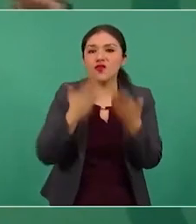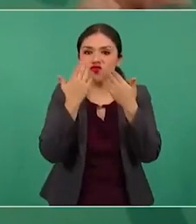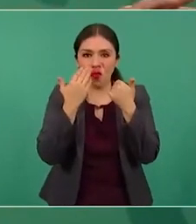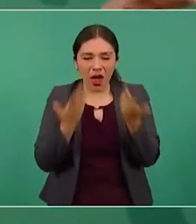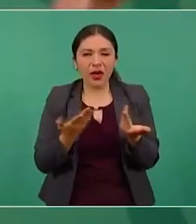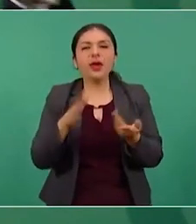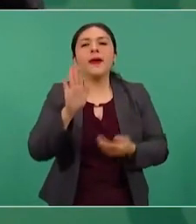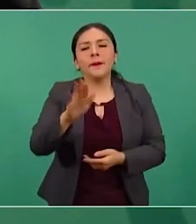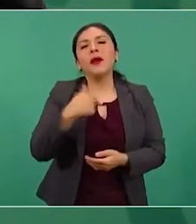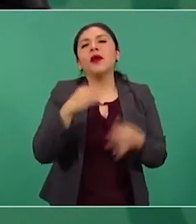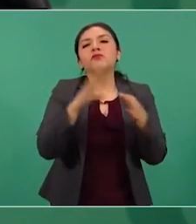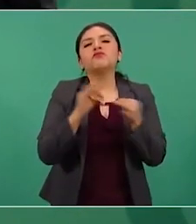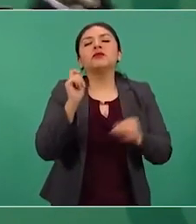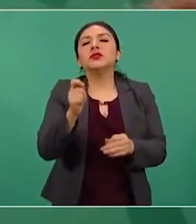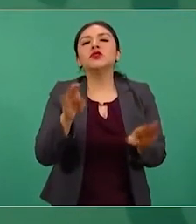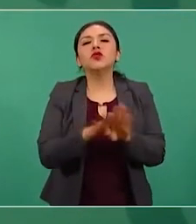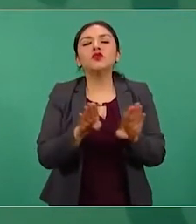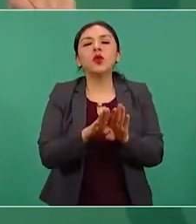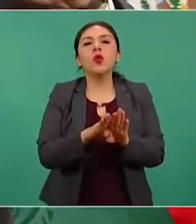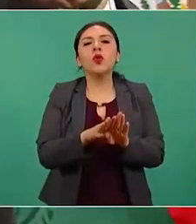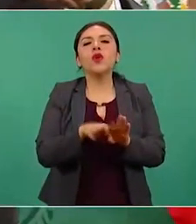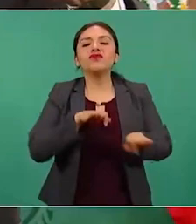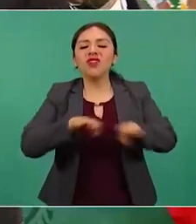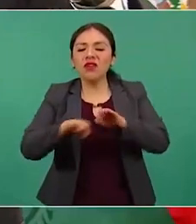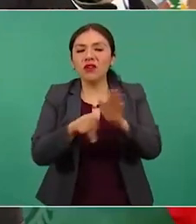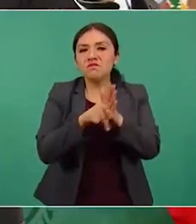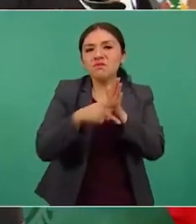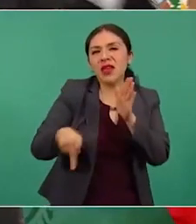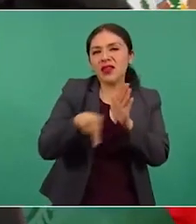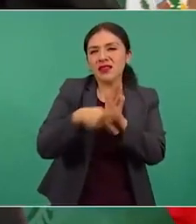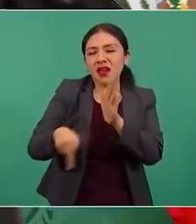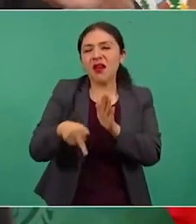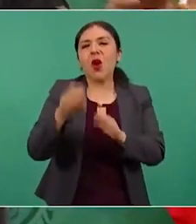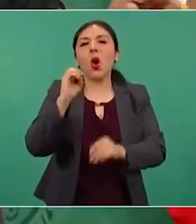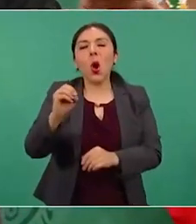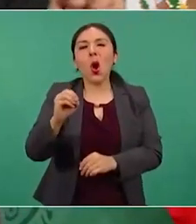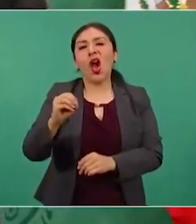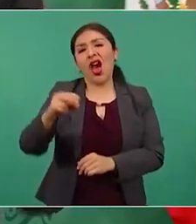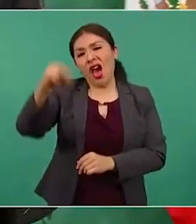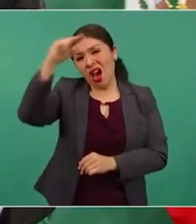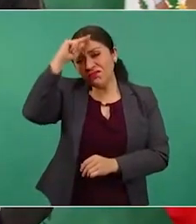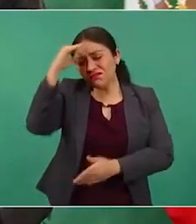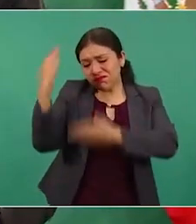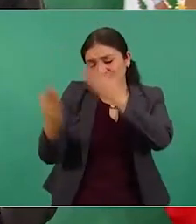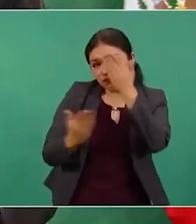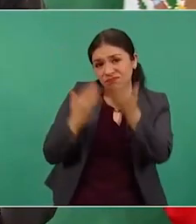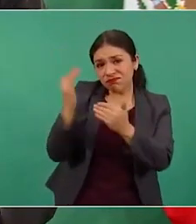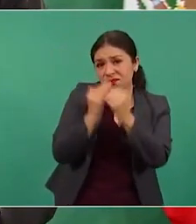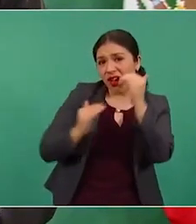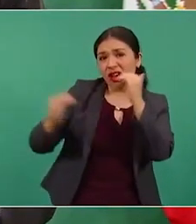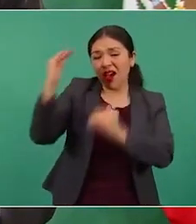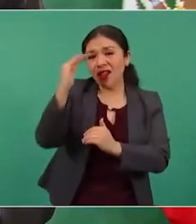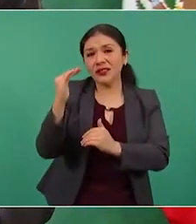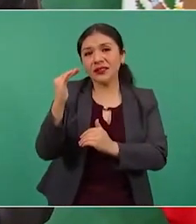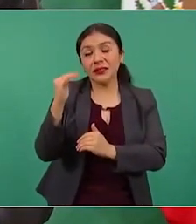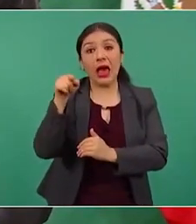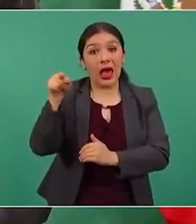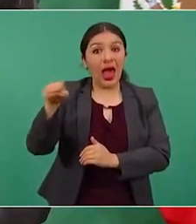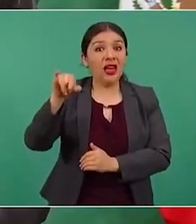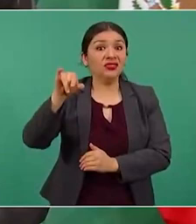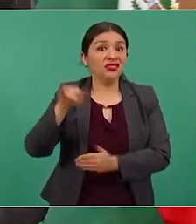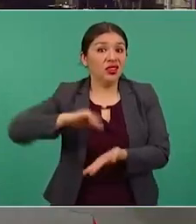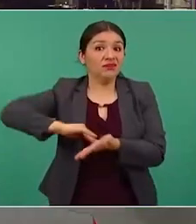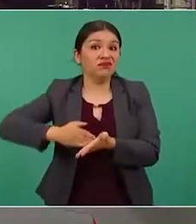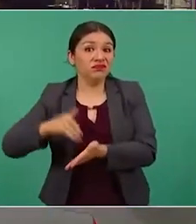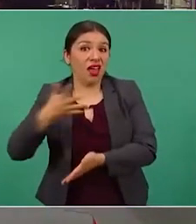refiero al periodismo, a la intelectualidad. Ellos sí simulan, señor